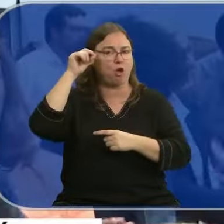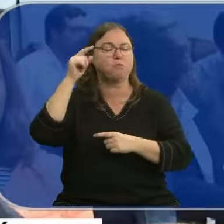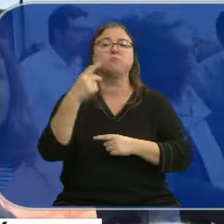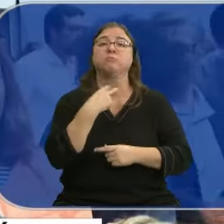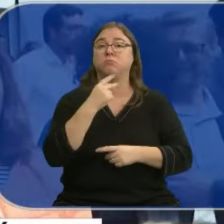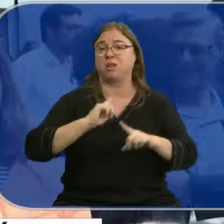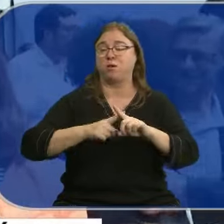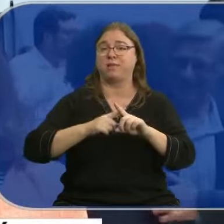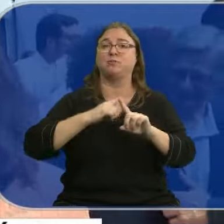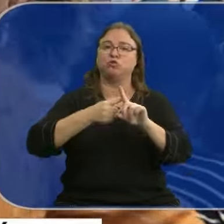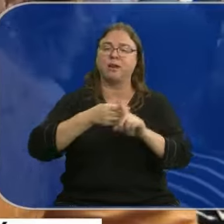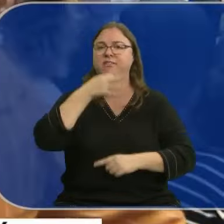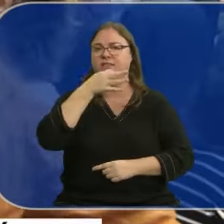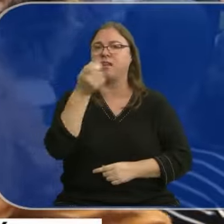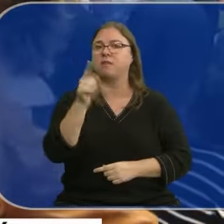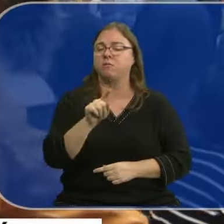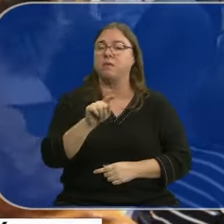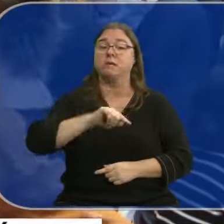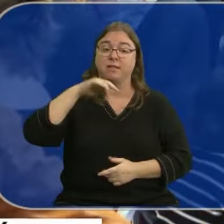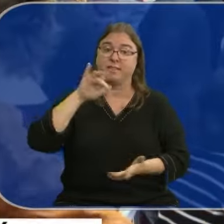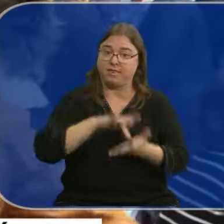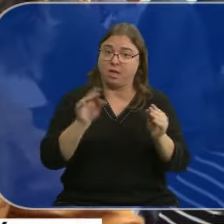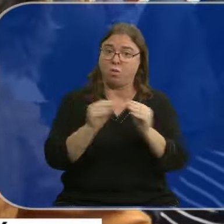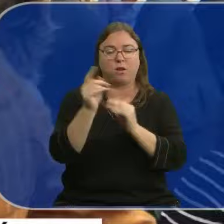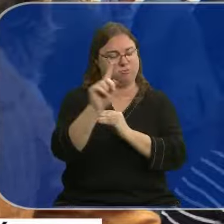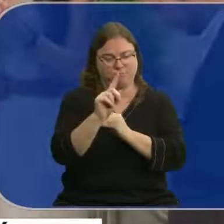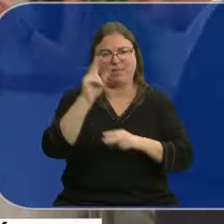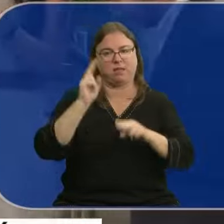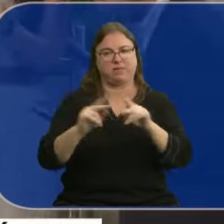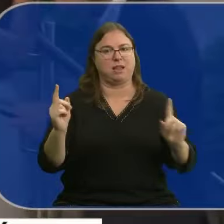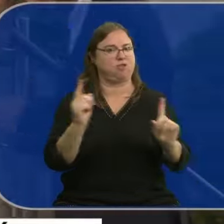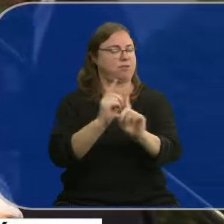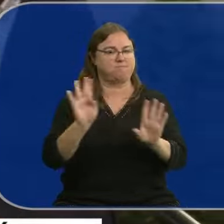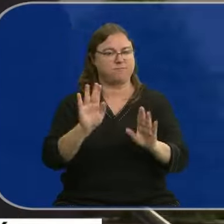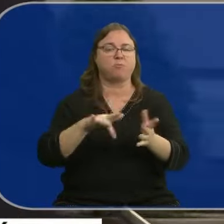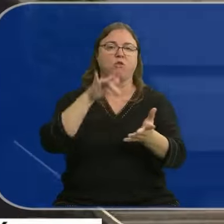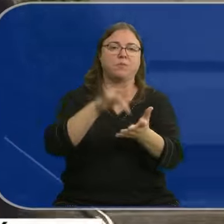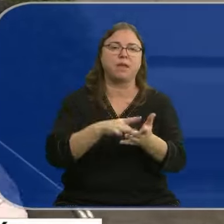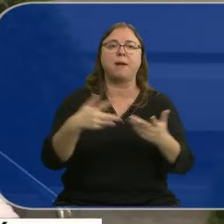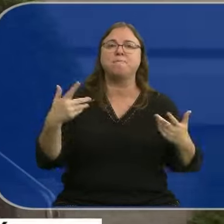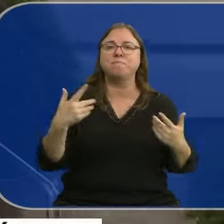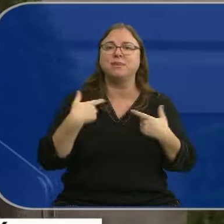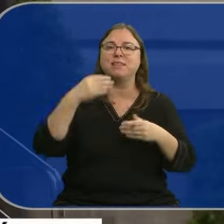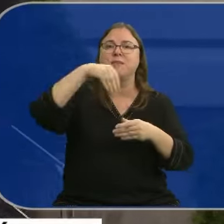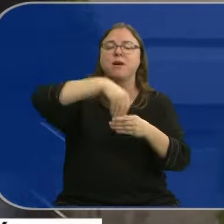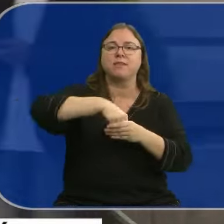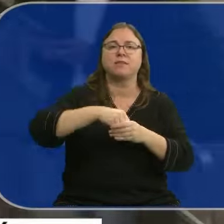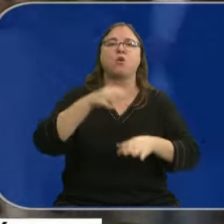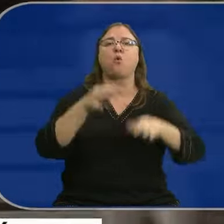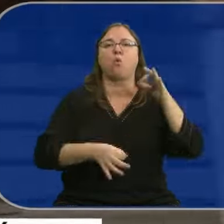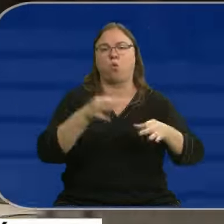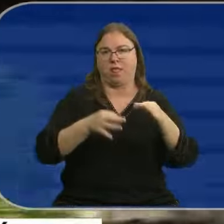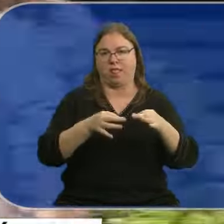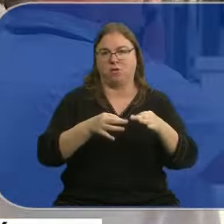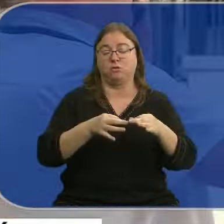portavoz de Sumar también declarará ante el magistrado, pero no el mismo día, para evitar que coincida con la presunta víctima en los juzgados de Plaza Castilla.